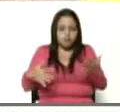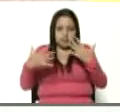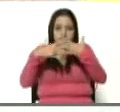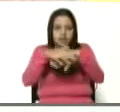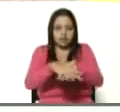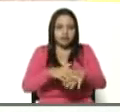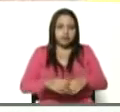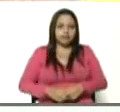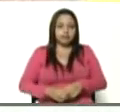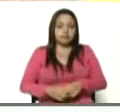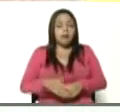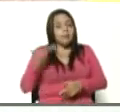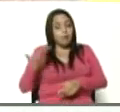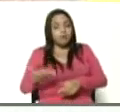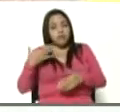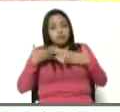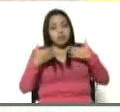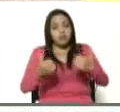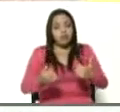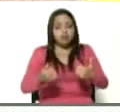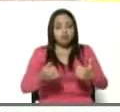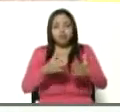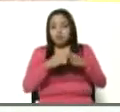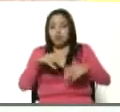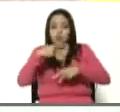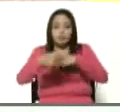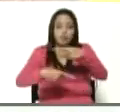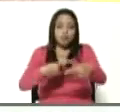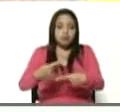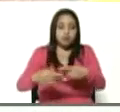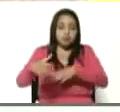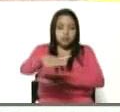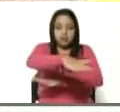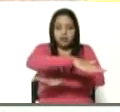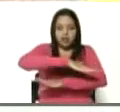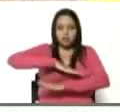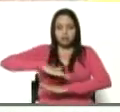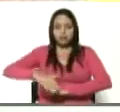Importante, la salud en todos los procesos productivos del campo.